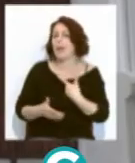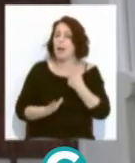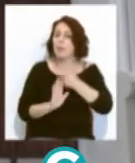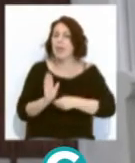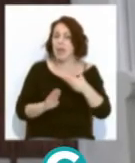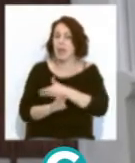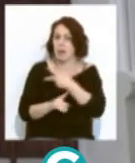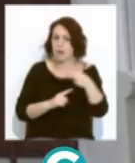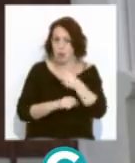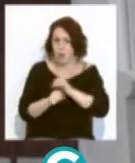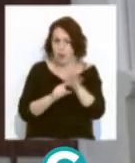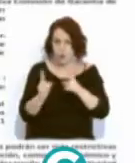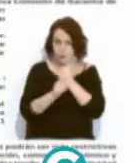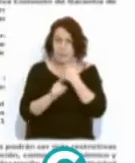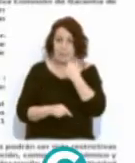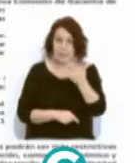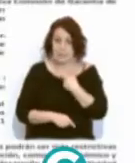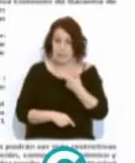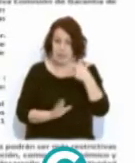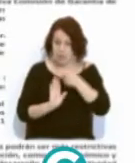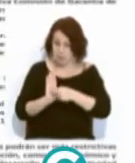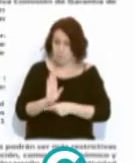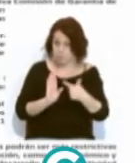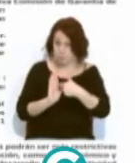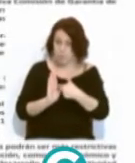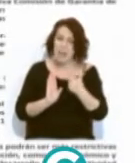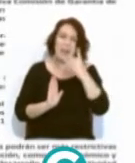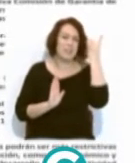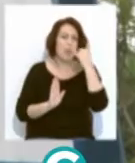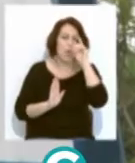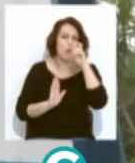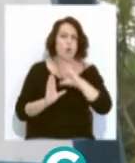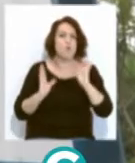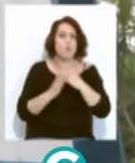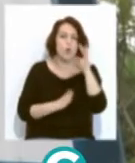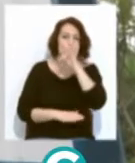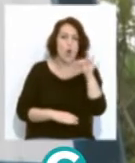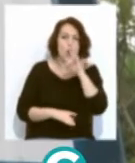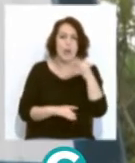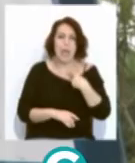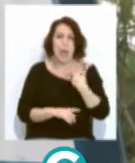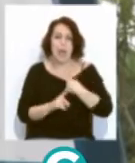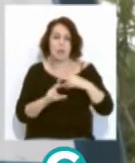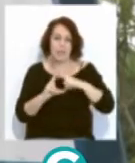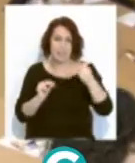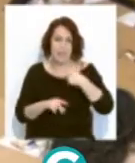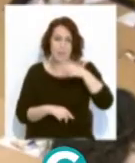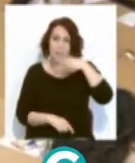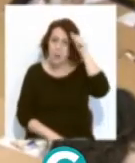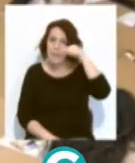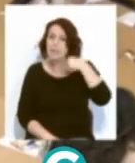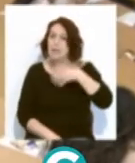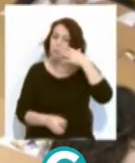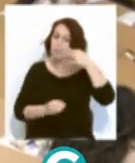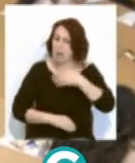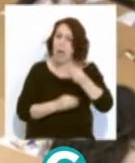preventivas anti-COVID. Según refleja esta disposición, la actividad docente de los grupos de teoría de grado y máster se impartirá en la modalidad